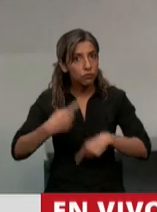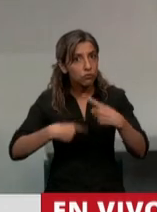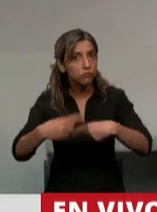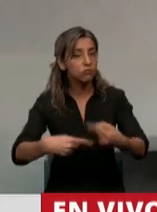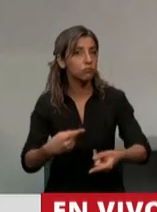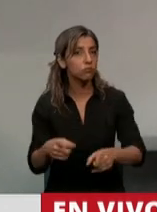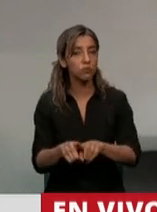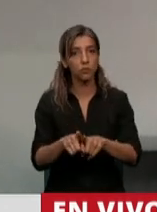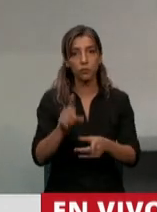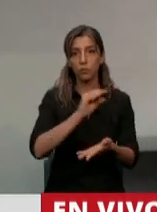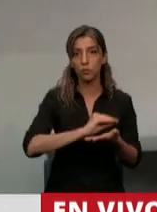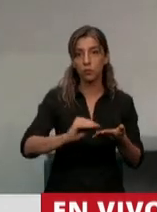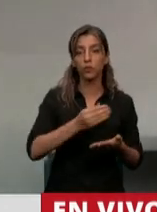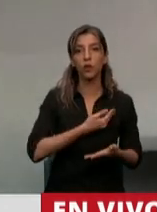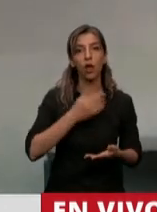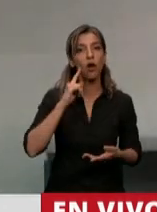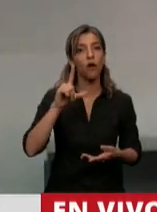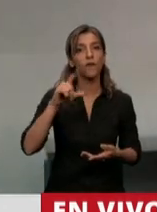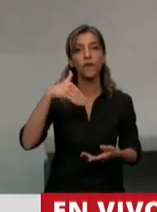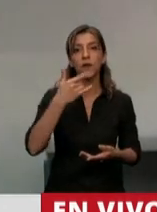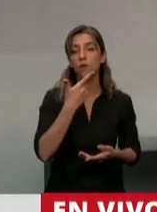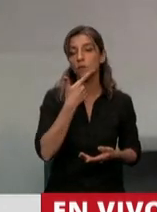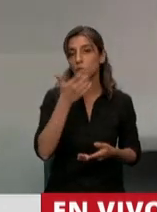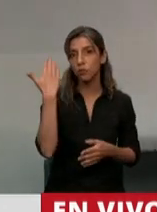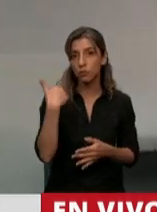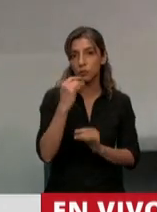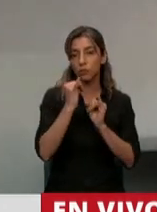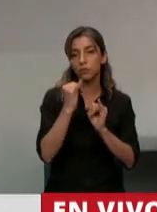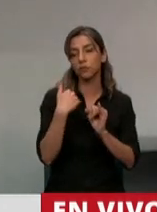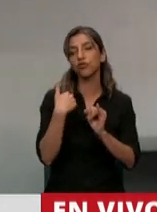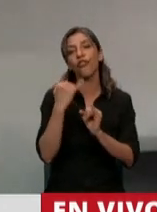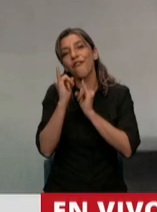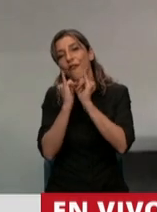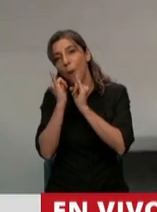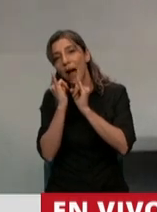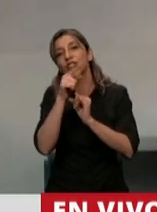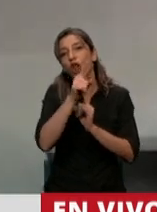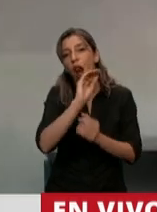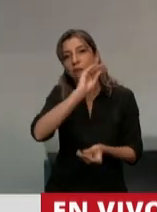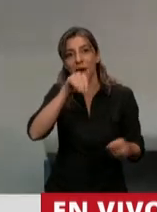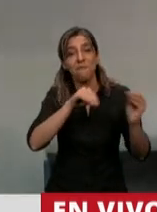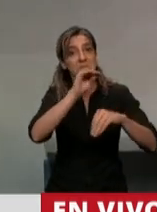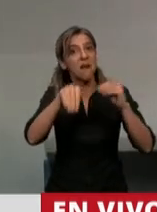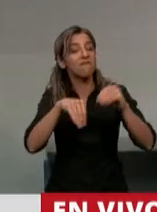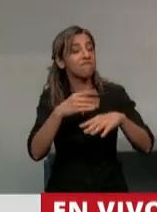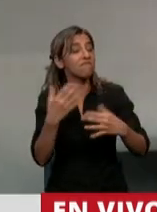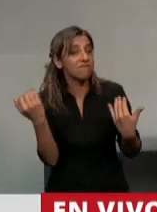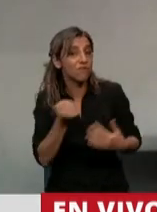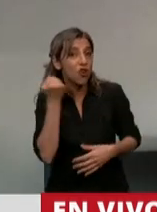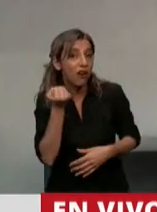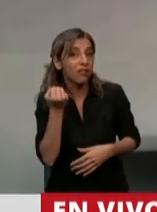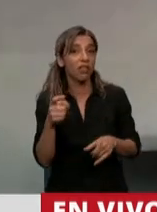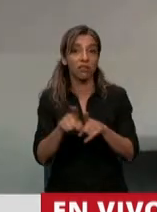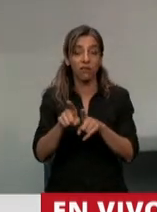amablemente complementaba la información que yo trataba de requerir el otro día respecto de este proyecto, con el